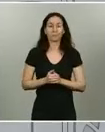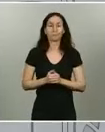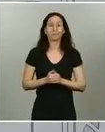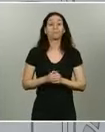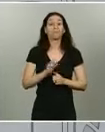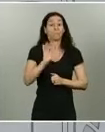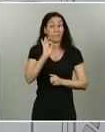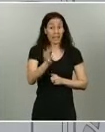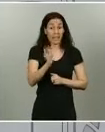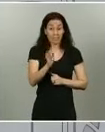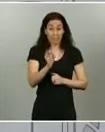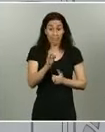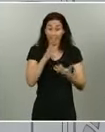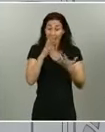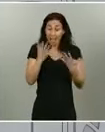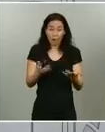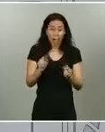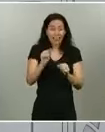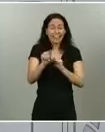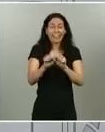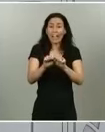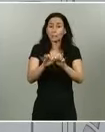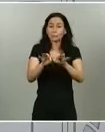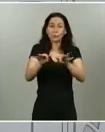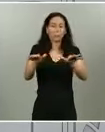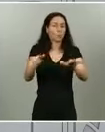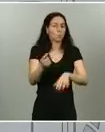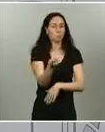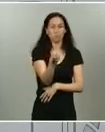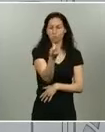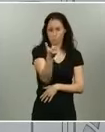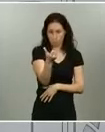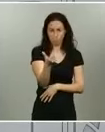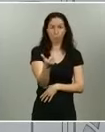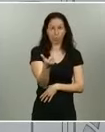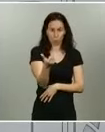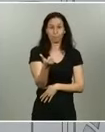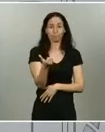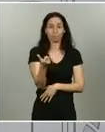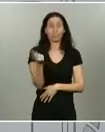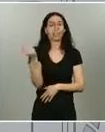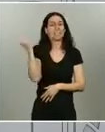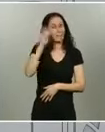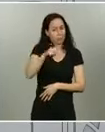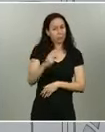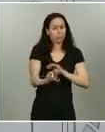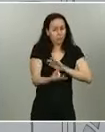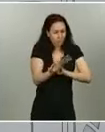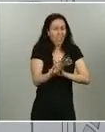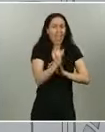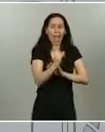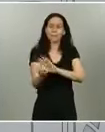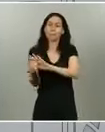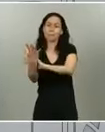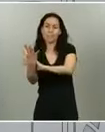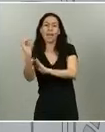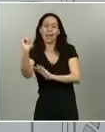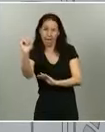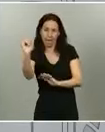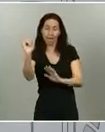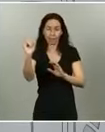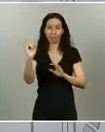poquita transmisión a nivel comunitario, poblacional. Sabemos que todavía hay algunos focos que pueden transmitir allí donde están los casos, los